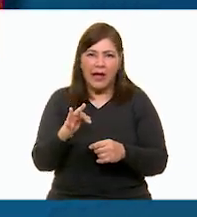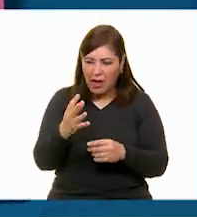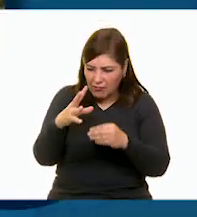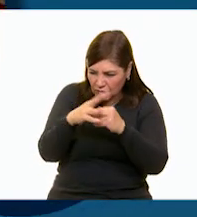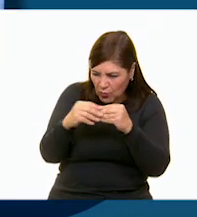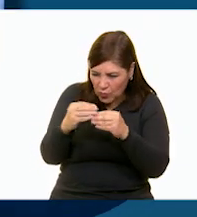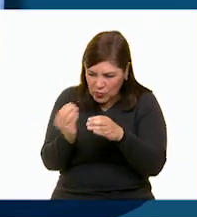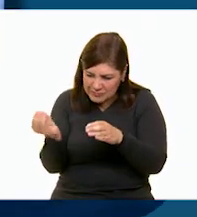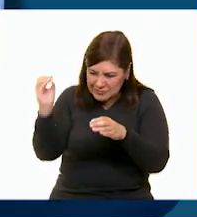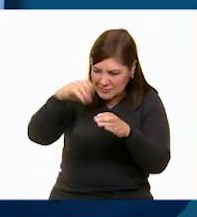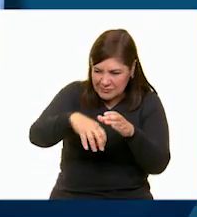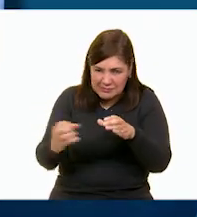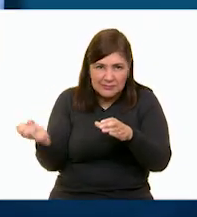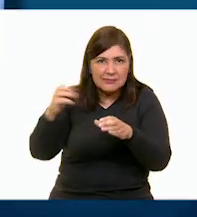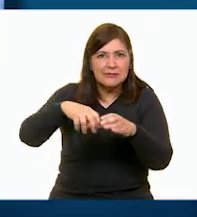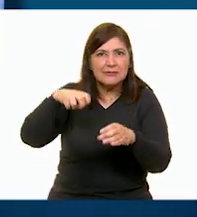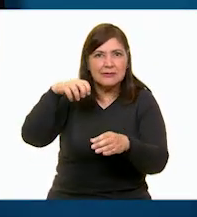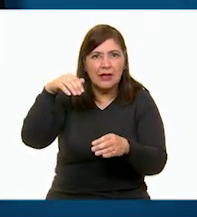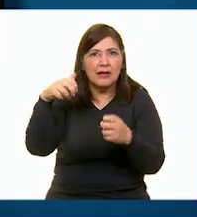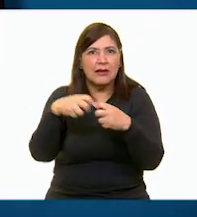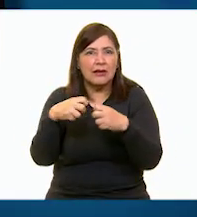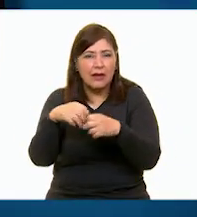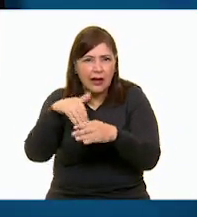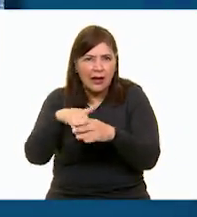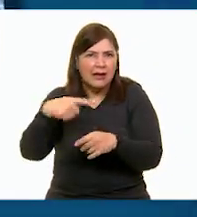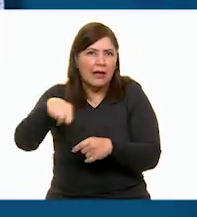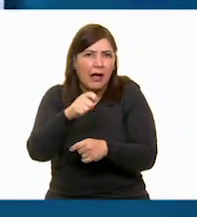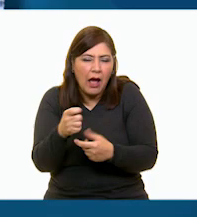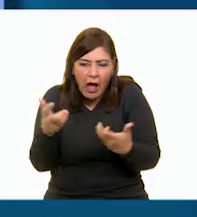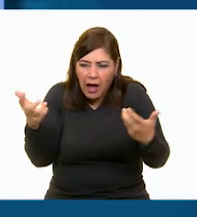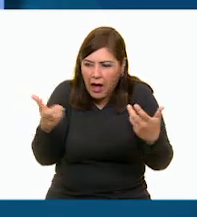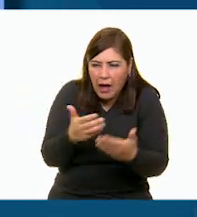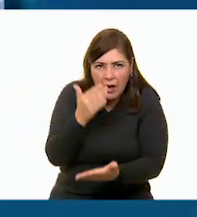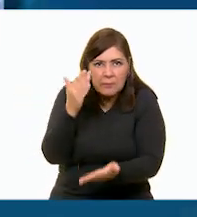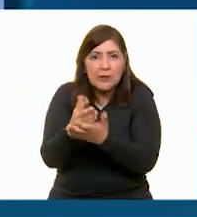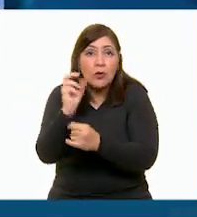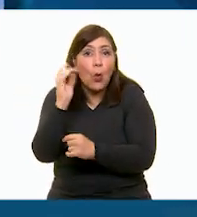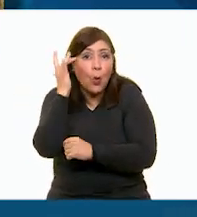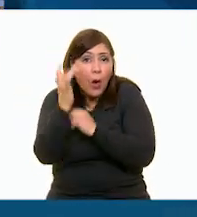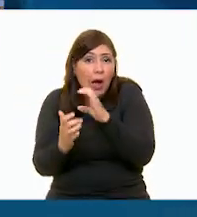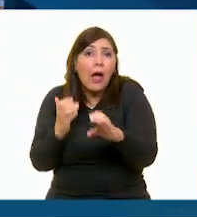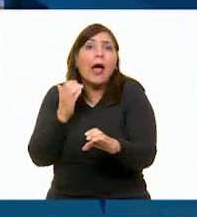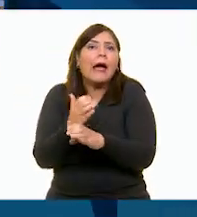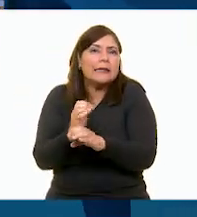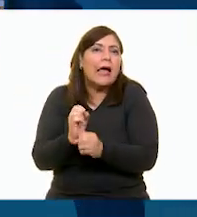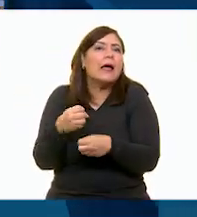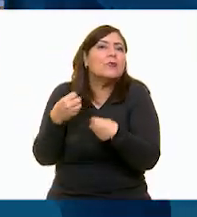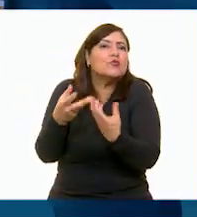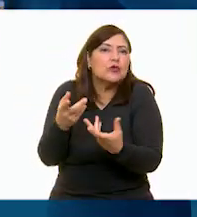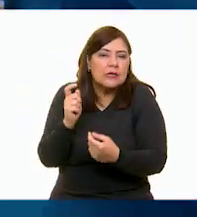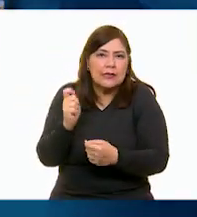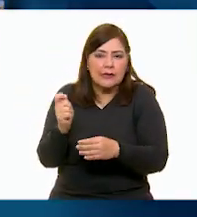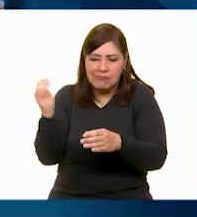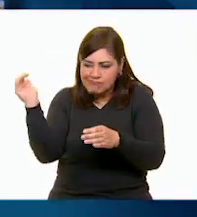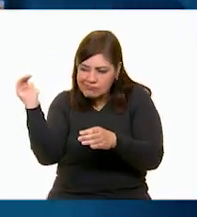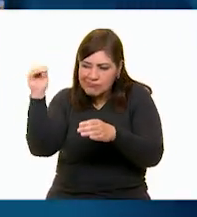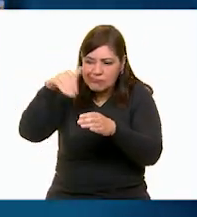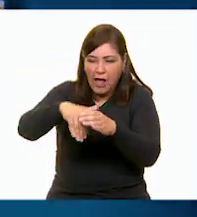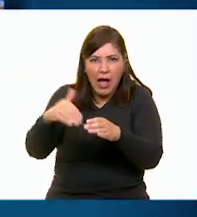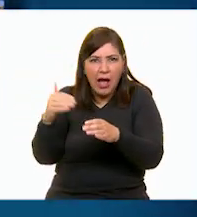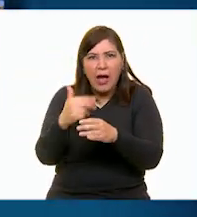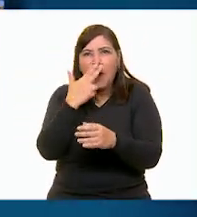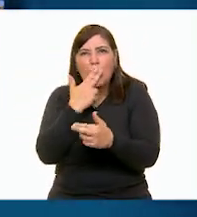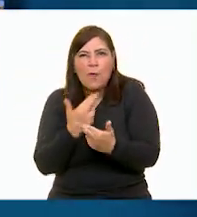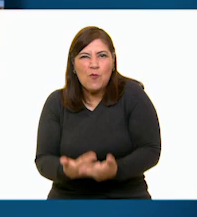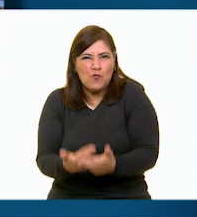bolsitas y el mundo no para de hacer bolsitas y en los cumpleaños te dan bolsitas rellenas de dulces